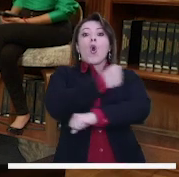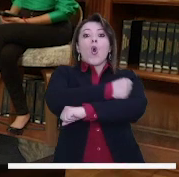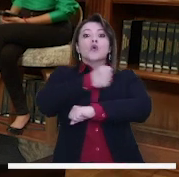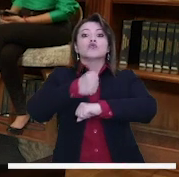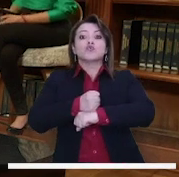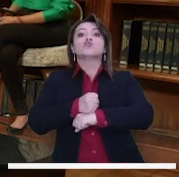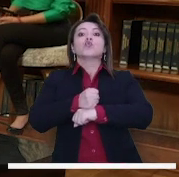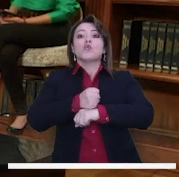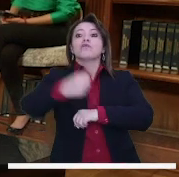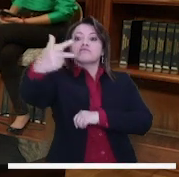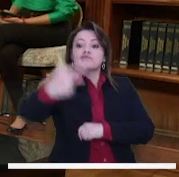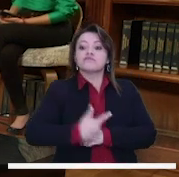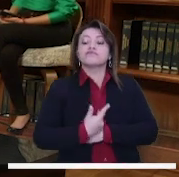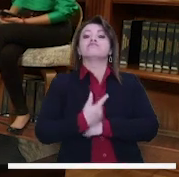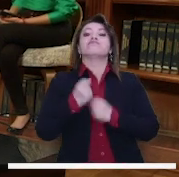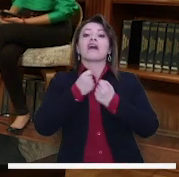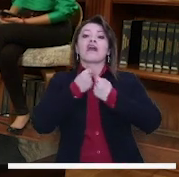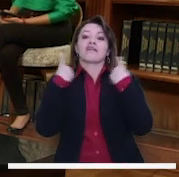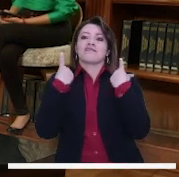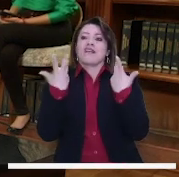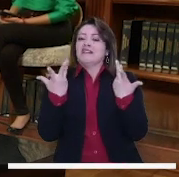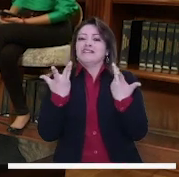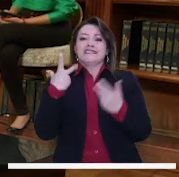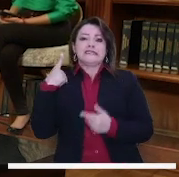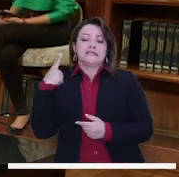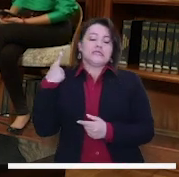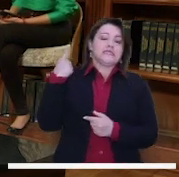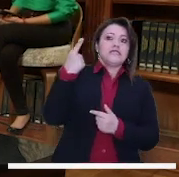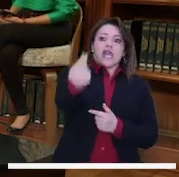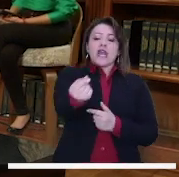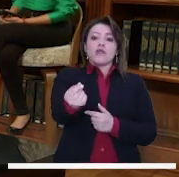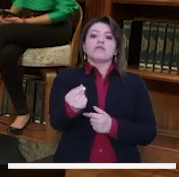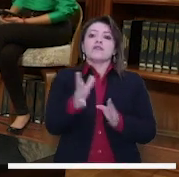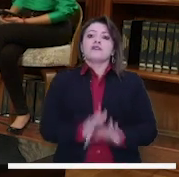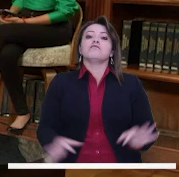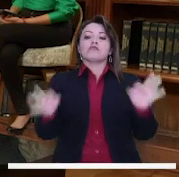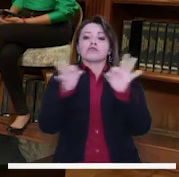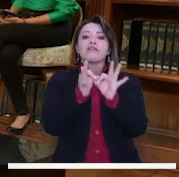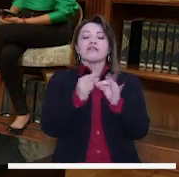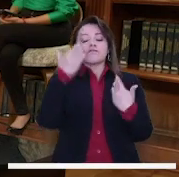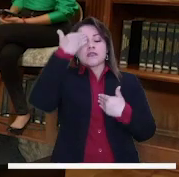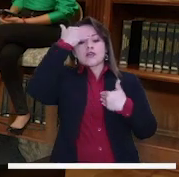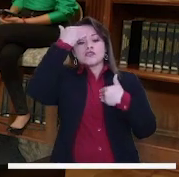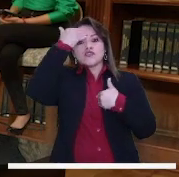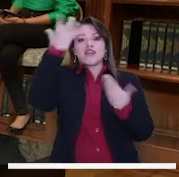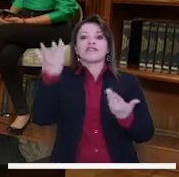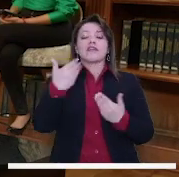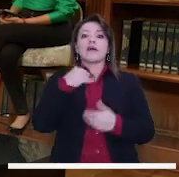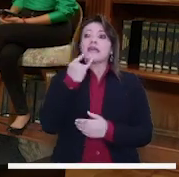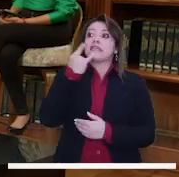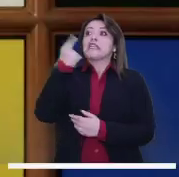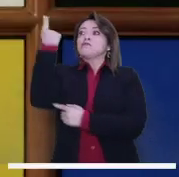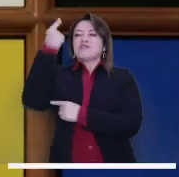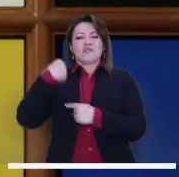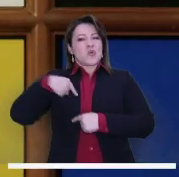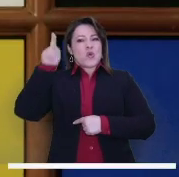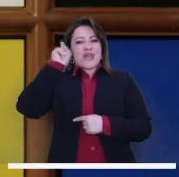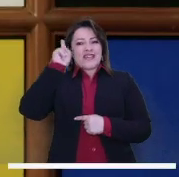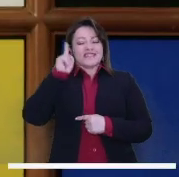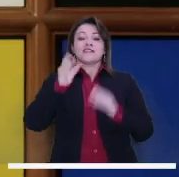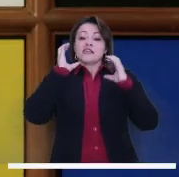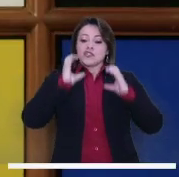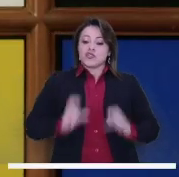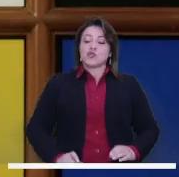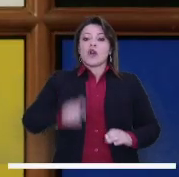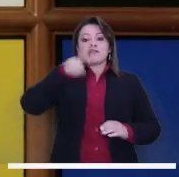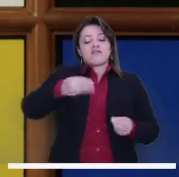Engativá. Las decisiones en términos de movilidad deben estar en manos de los ciudadanos y no de las ideologías políticas. Y eso es lo que ha pasado en Bogotá. Aquí el